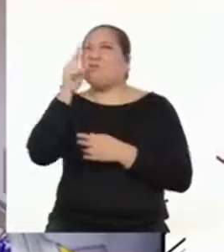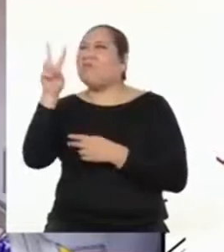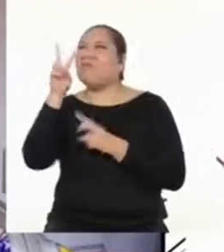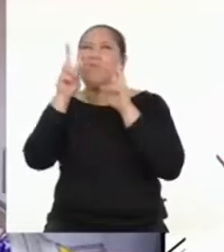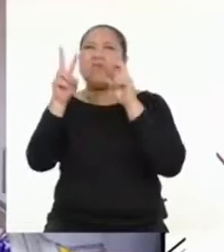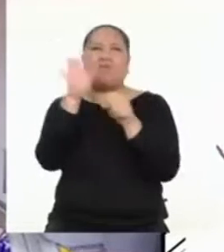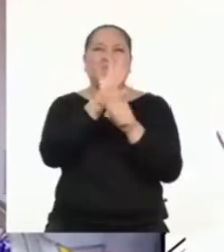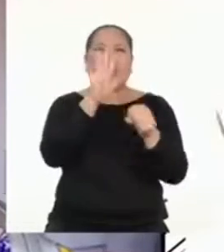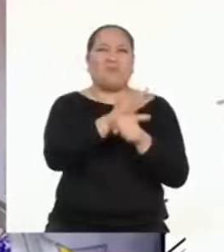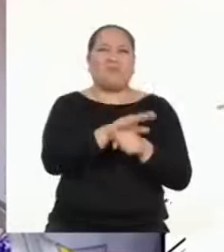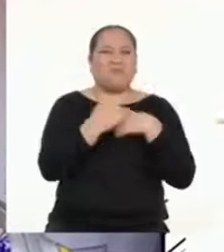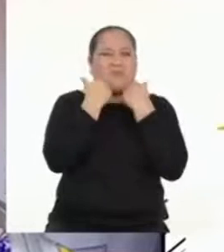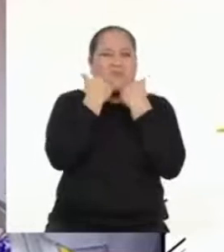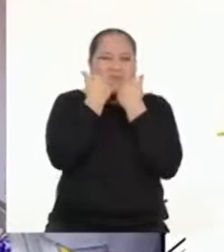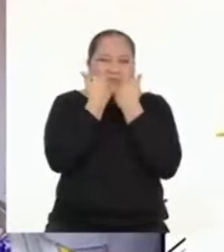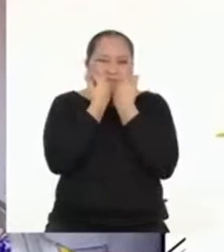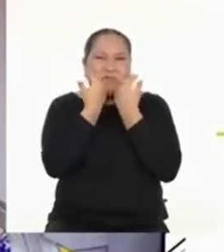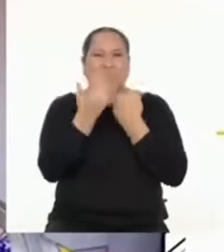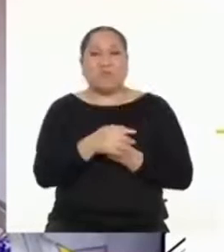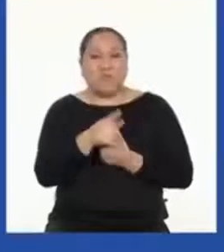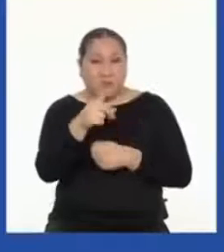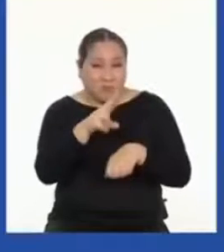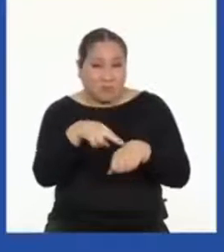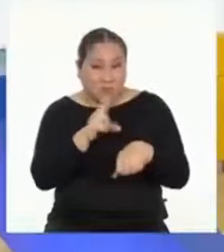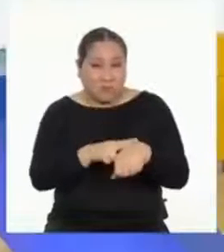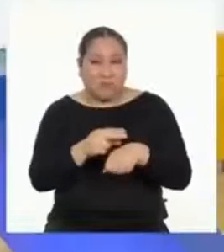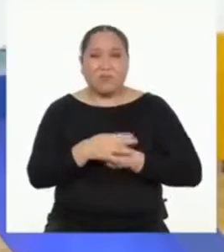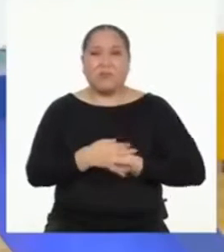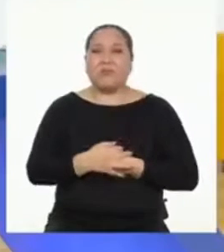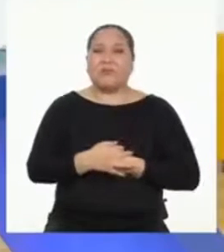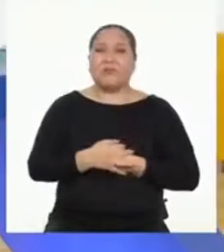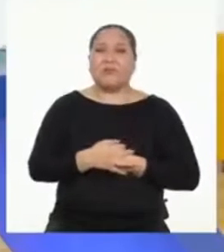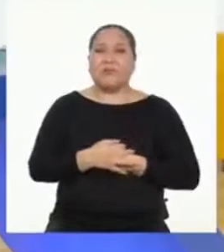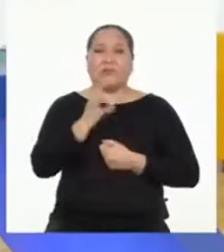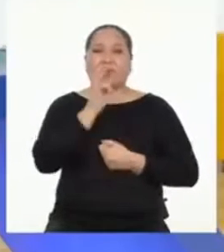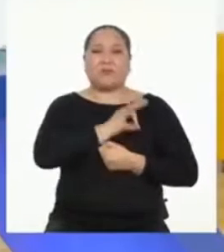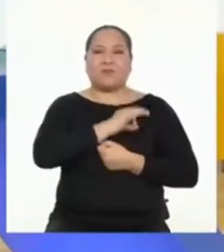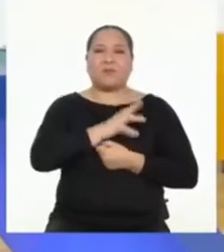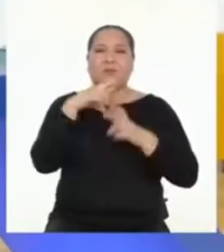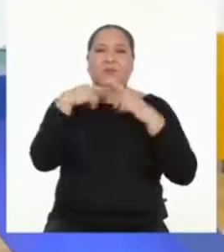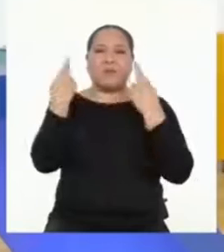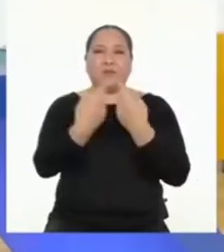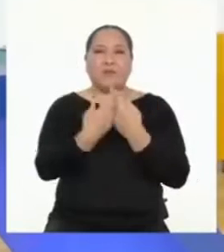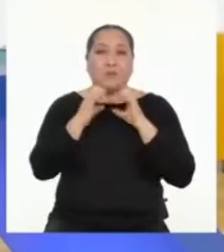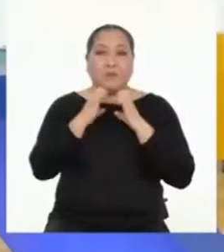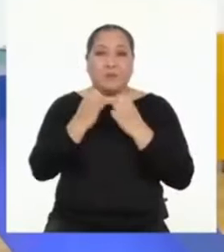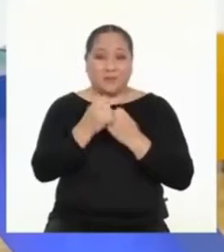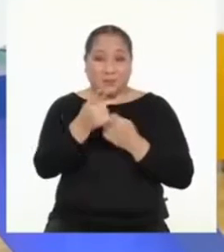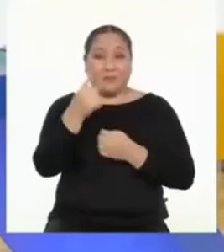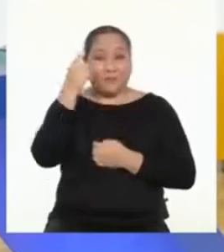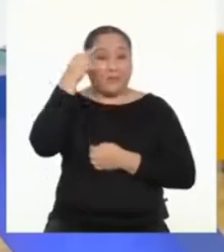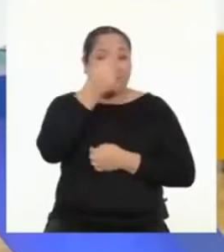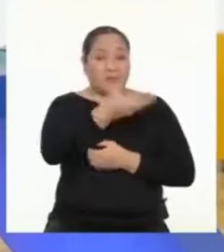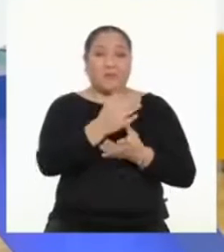muy ocupados. Y me da algo de vergüenza también. ¿Es normal? Aprovechemos la reunión de equipo para ver qué piensan tus